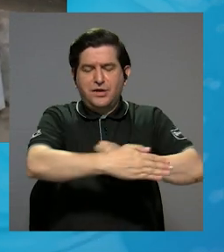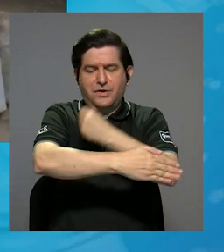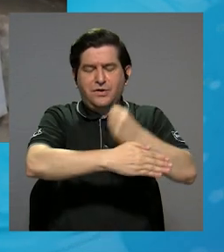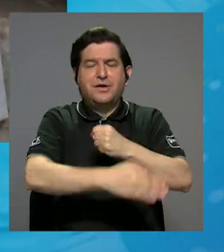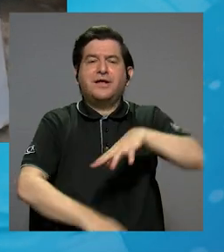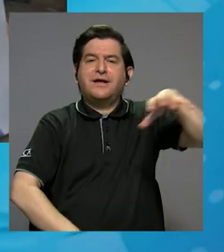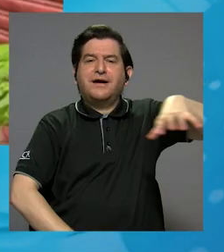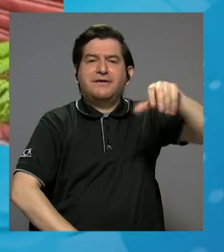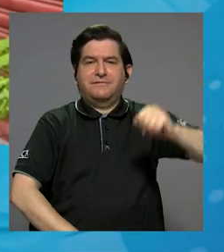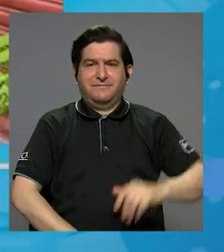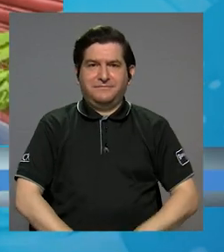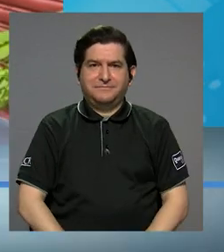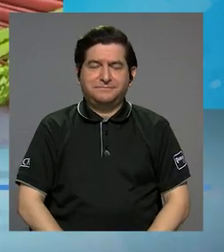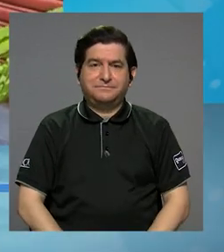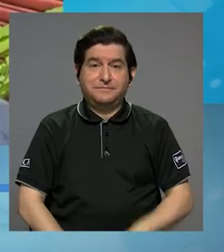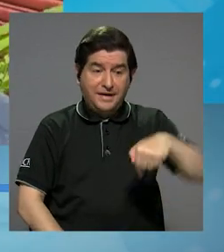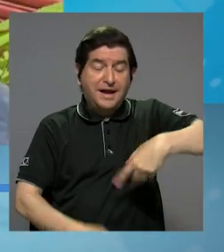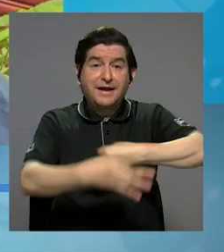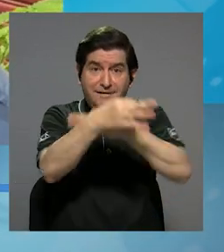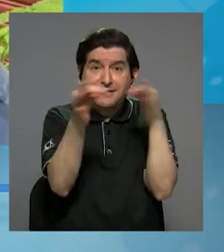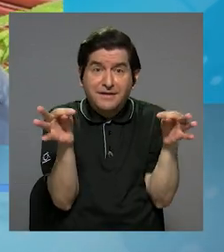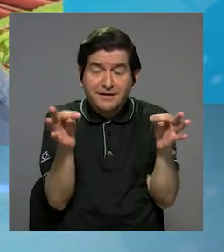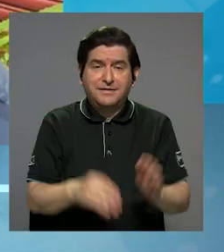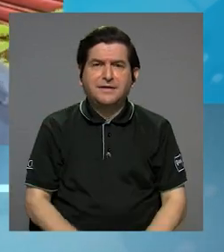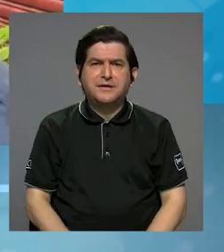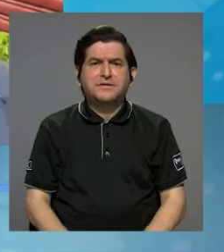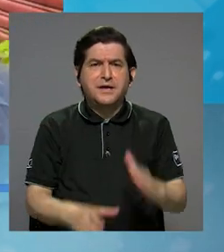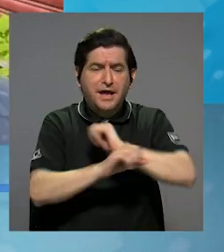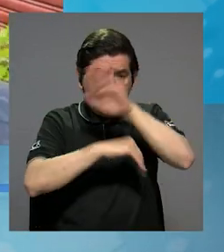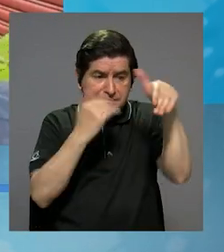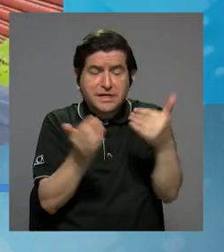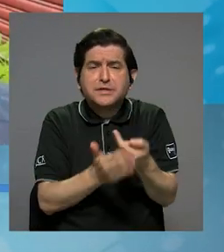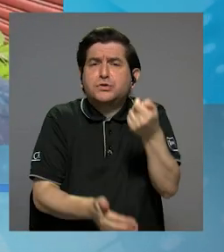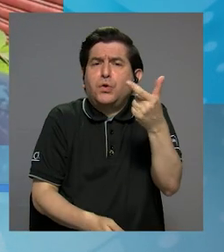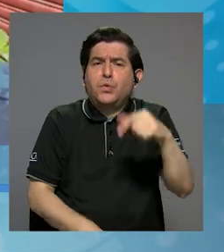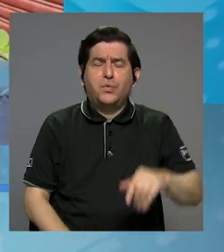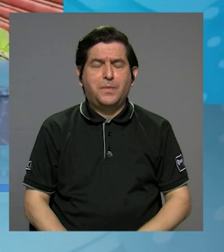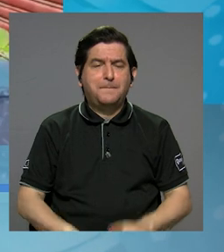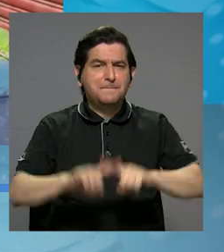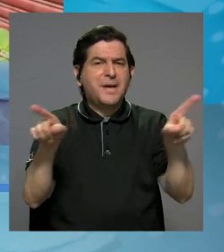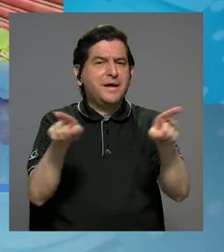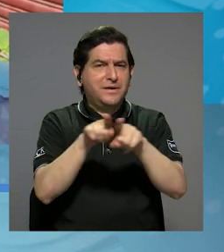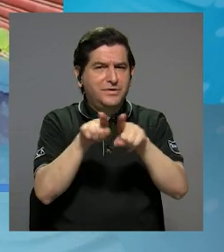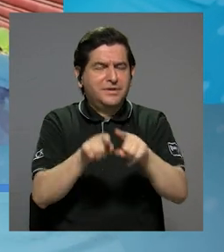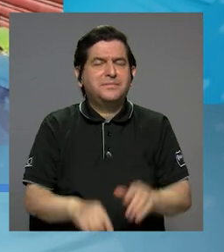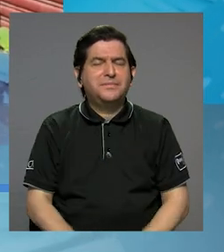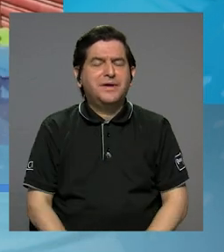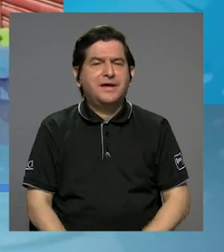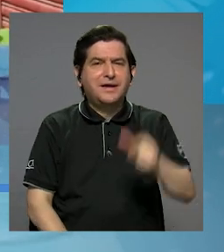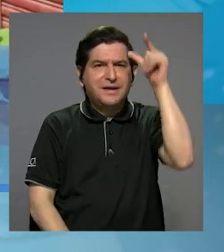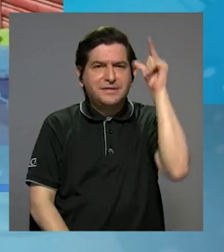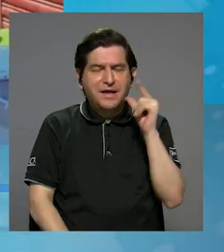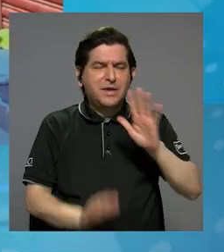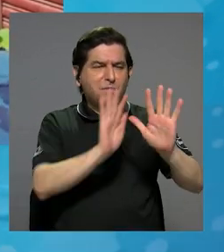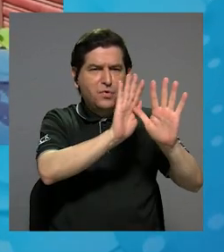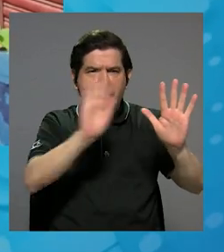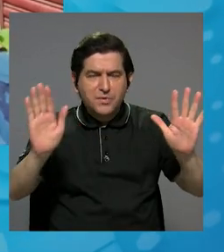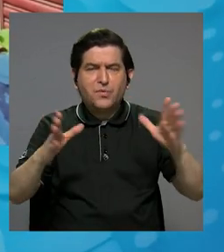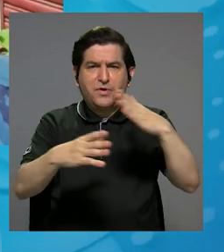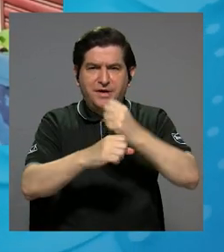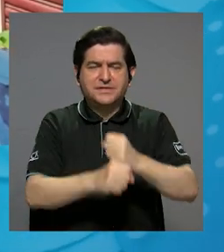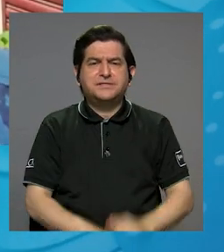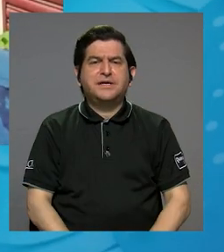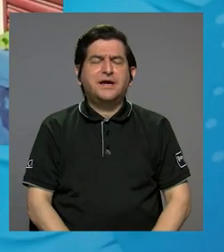del Caribe. Aquí en el Taller estamos haciendo de todo un poquitito, pero el limón hago murales, estoy